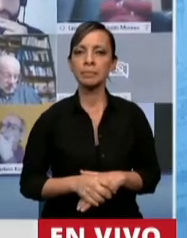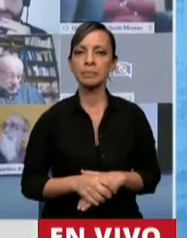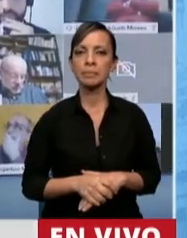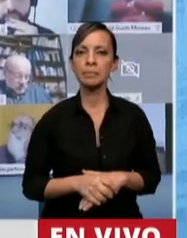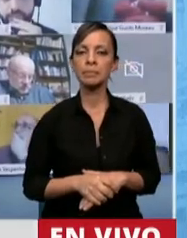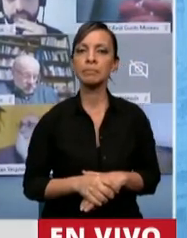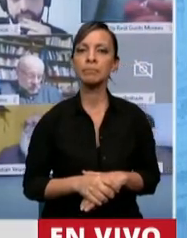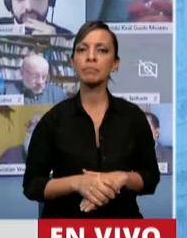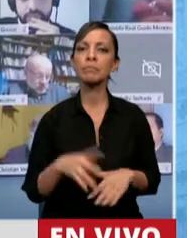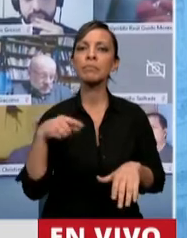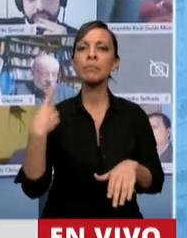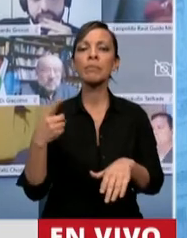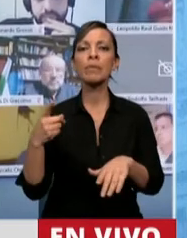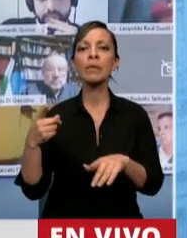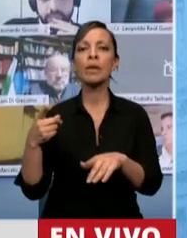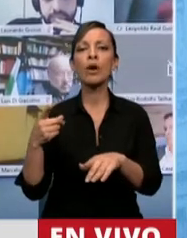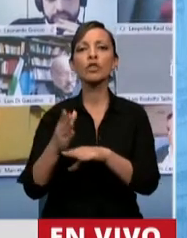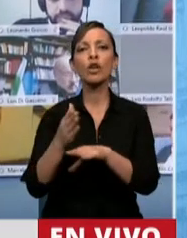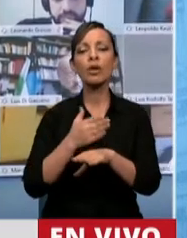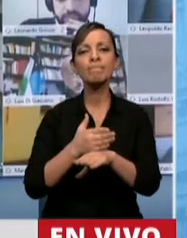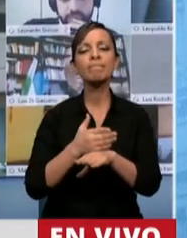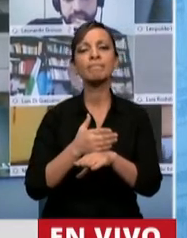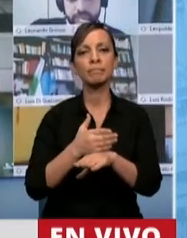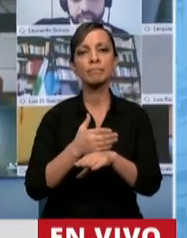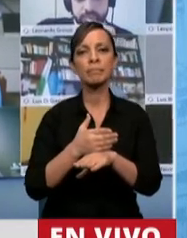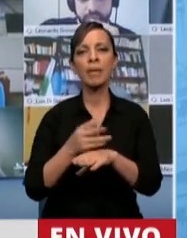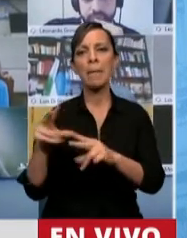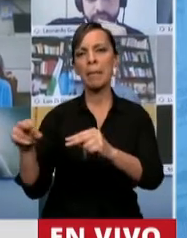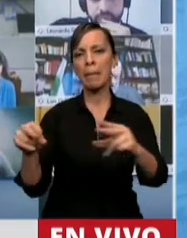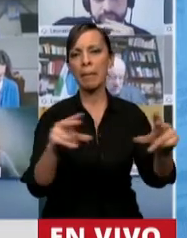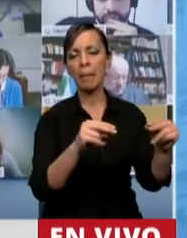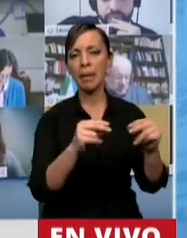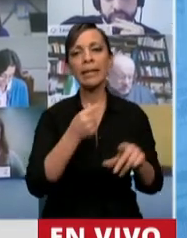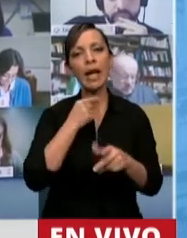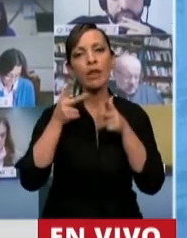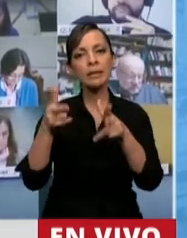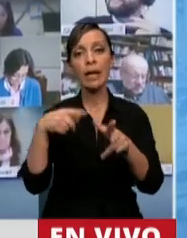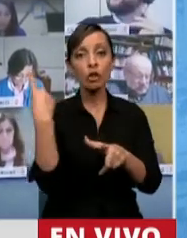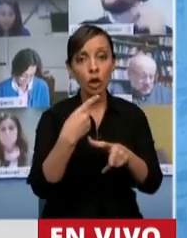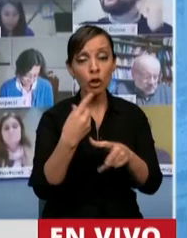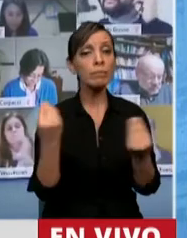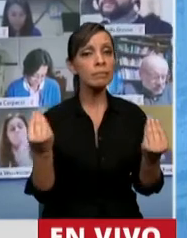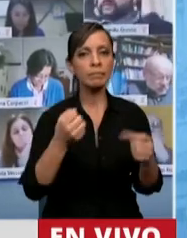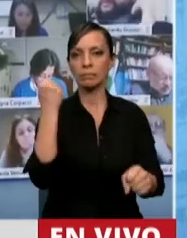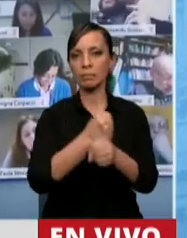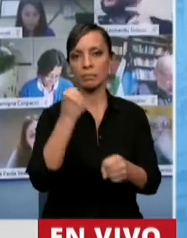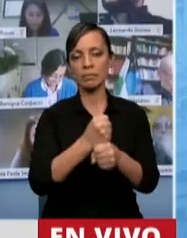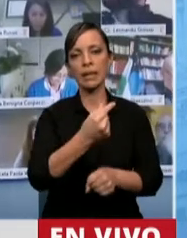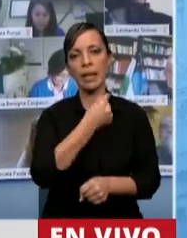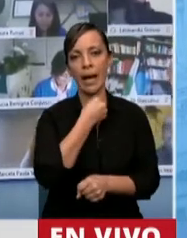que queremos trabajar, que